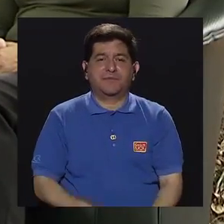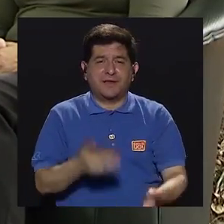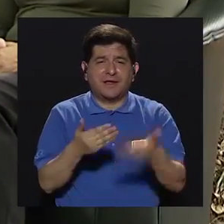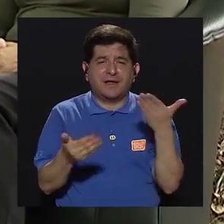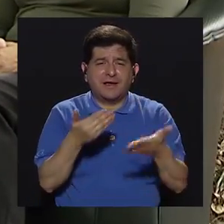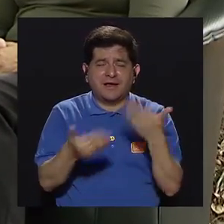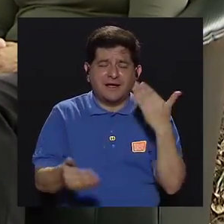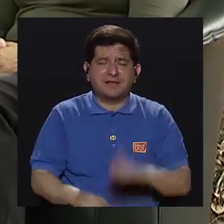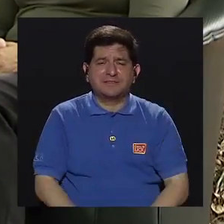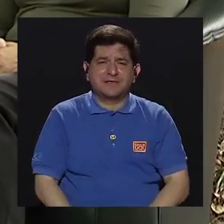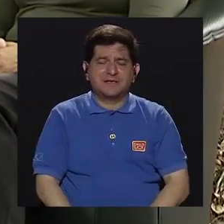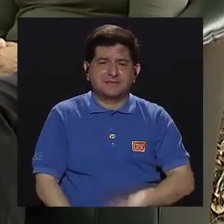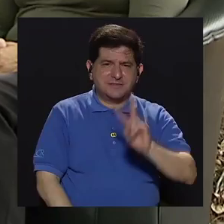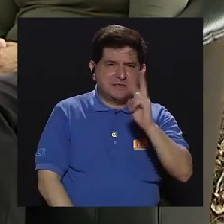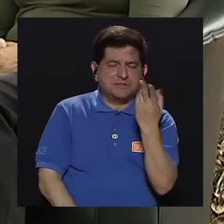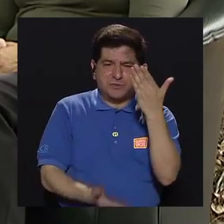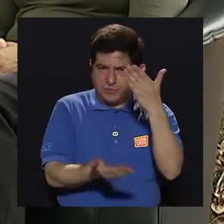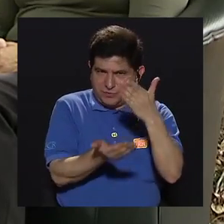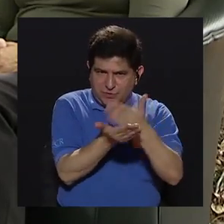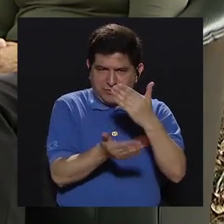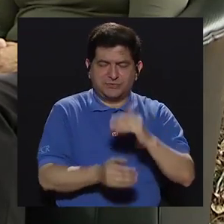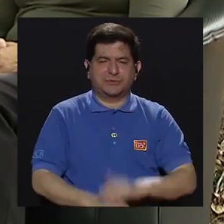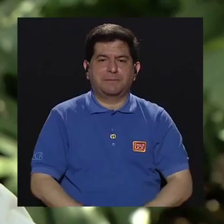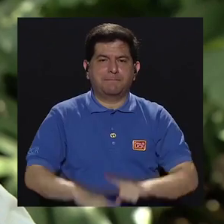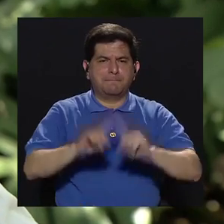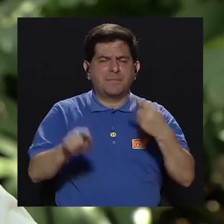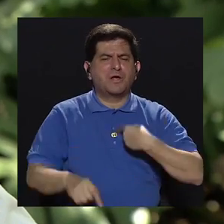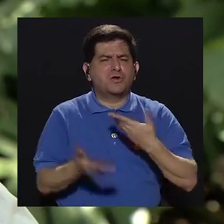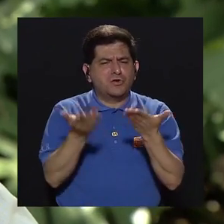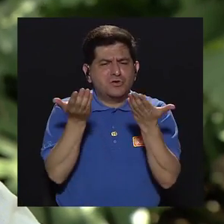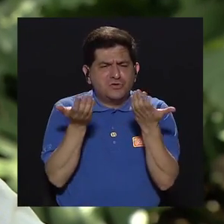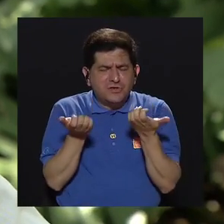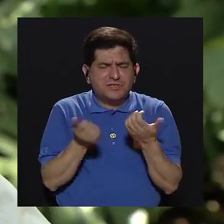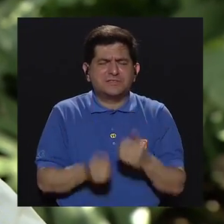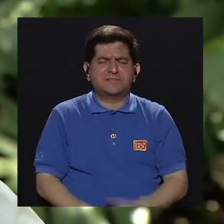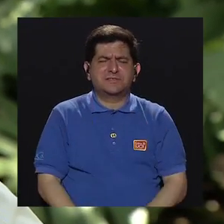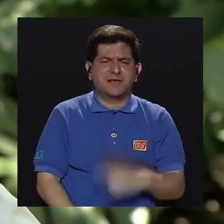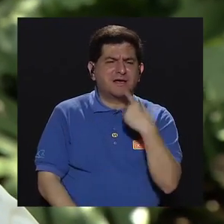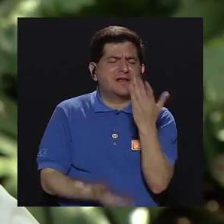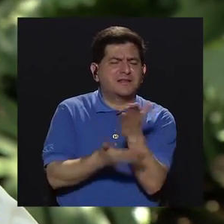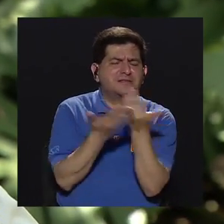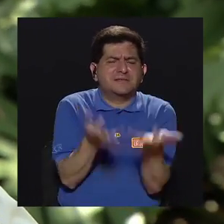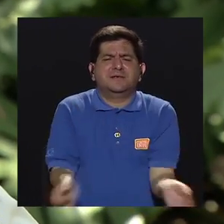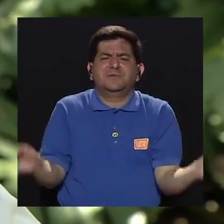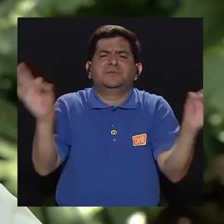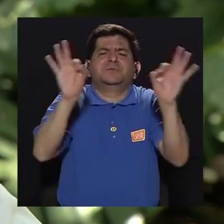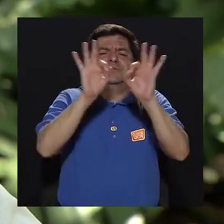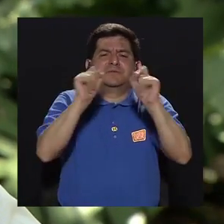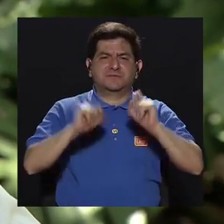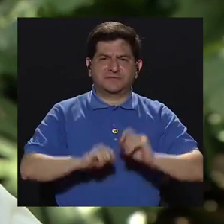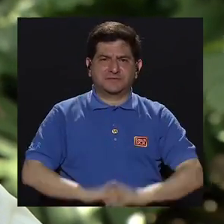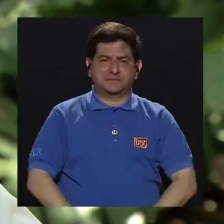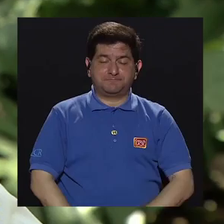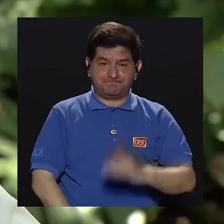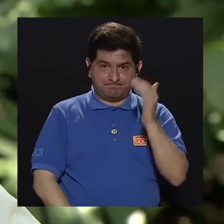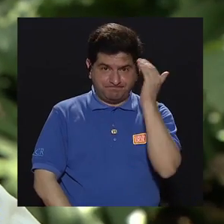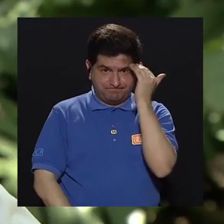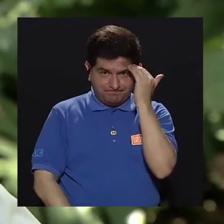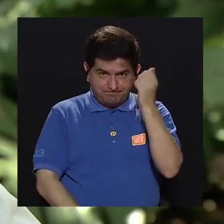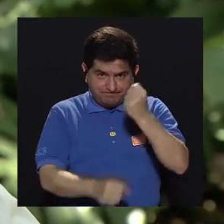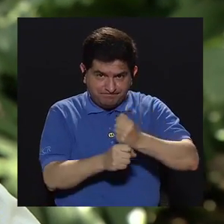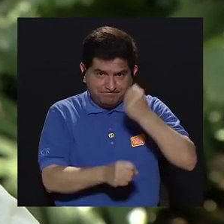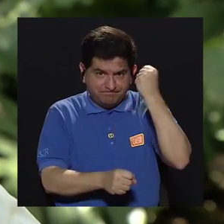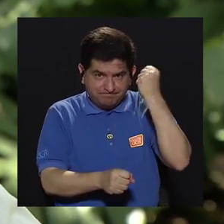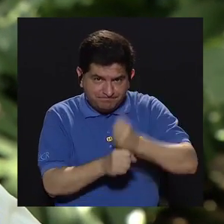bueno, ya casi tenemos que ir a hacer una segunda pausa, pero sí me gustaría tocar un aspecto que es fundamental, y es que sabemos